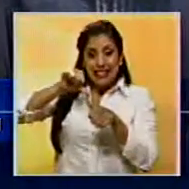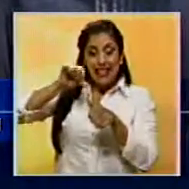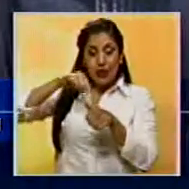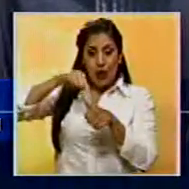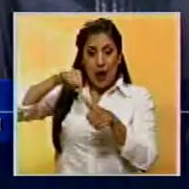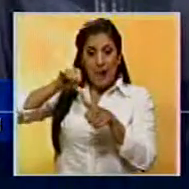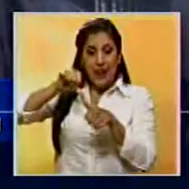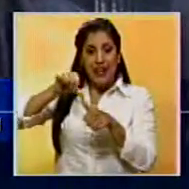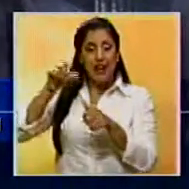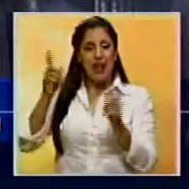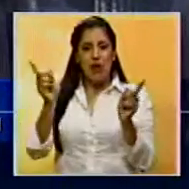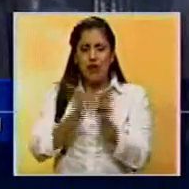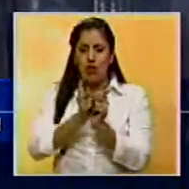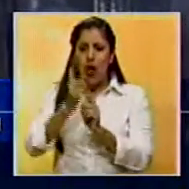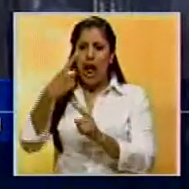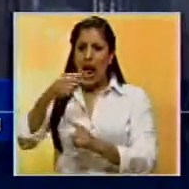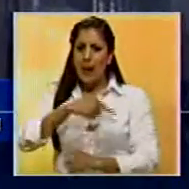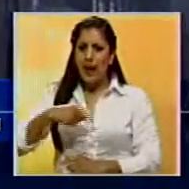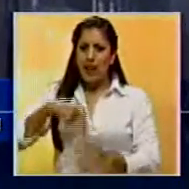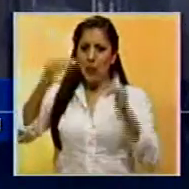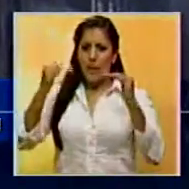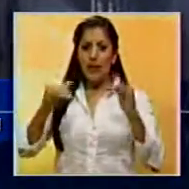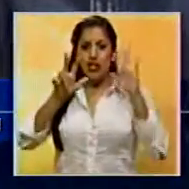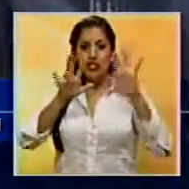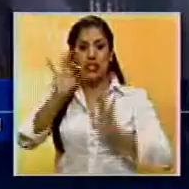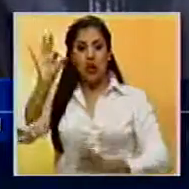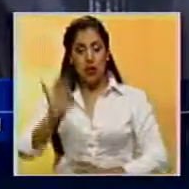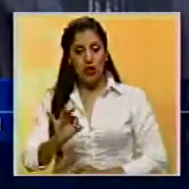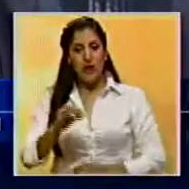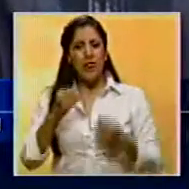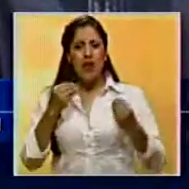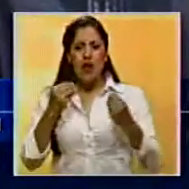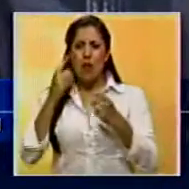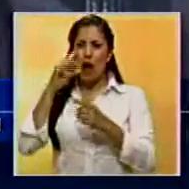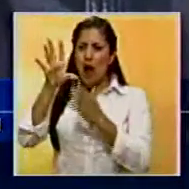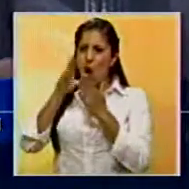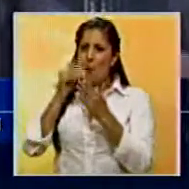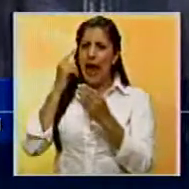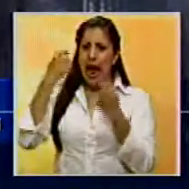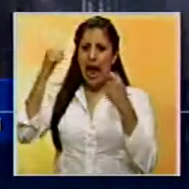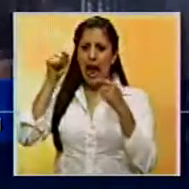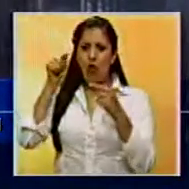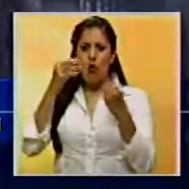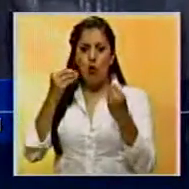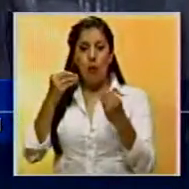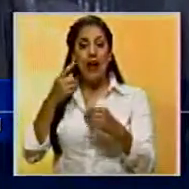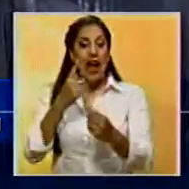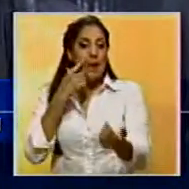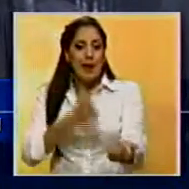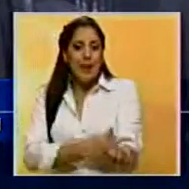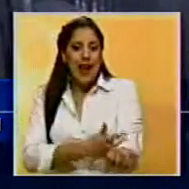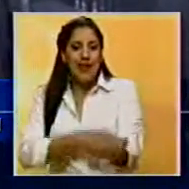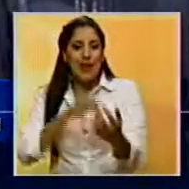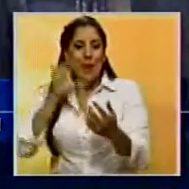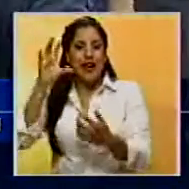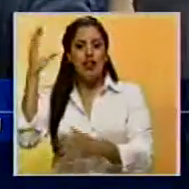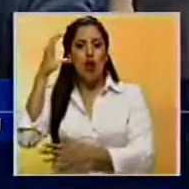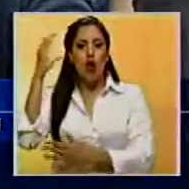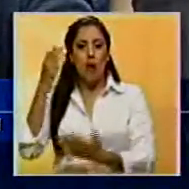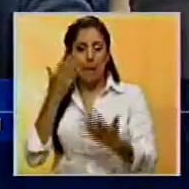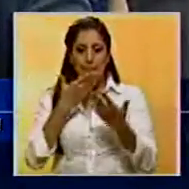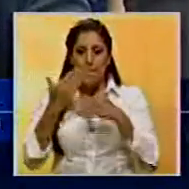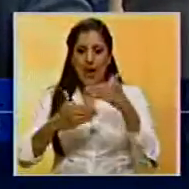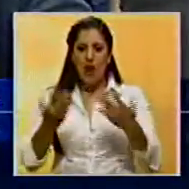América Latina se ha reducido el índice de delito un 85%, que cosas similares están ocurriendo en la hermana República de Colombia.